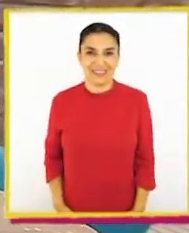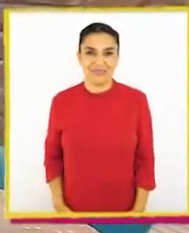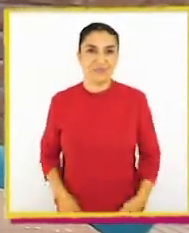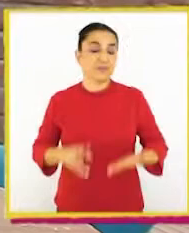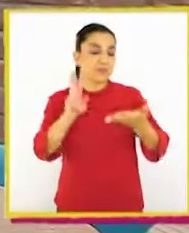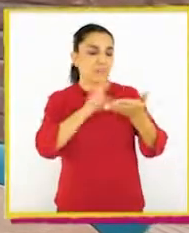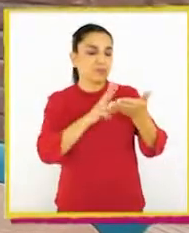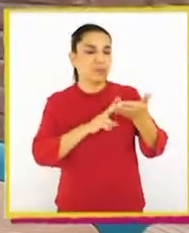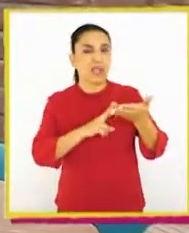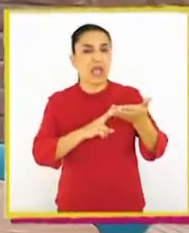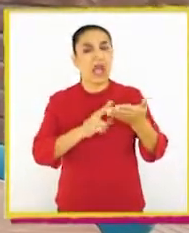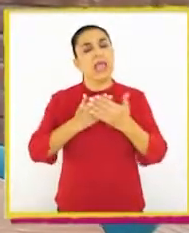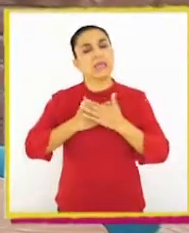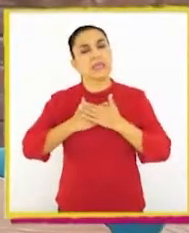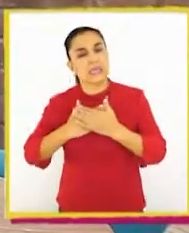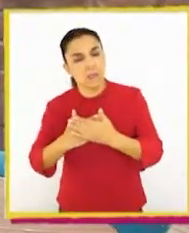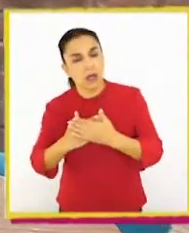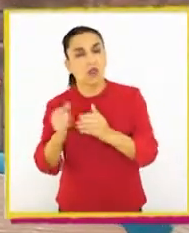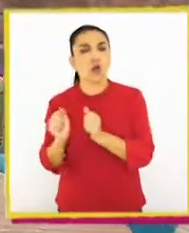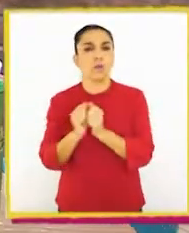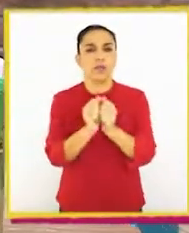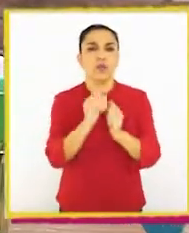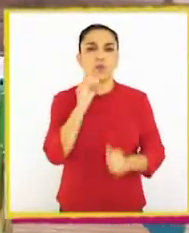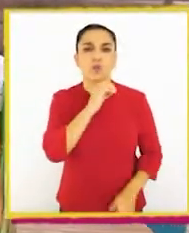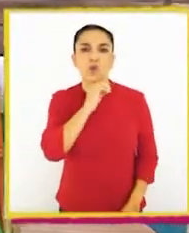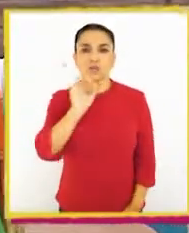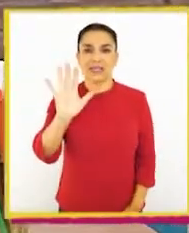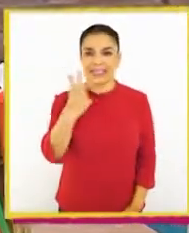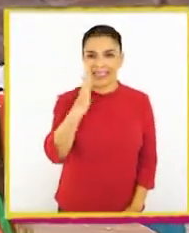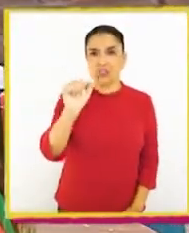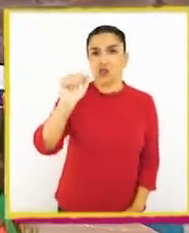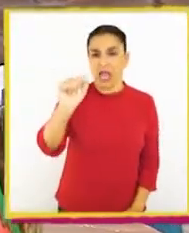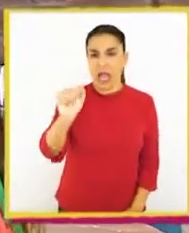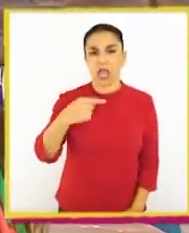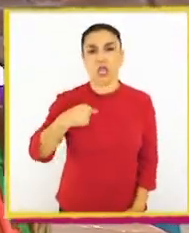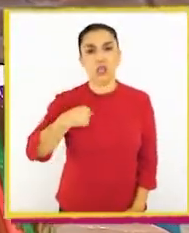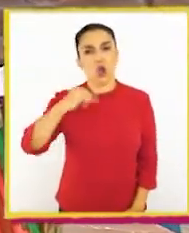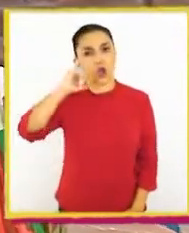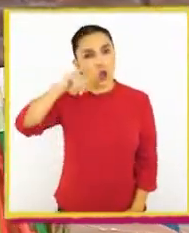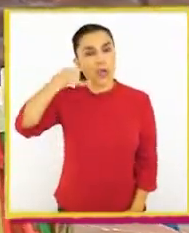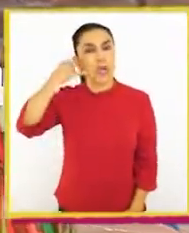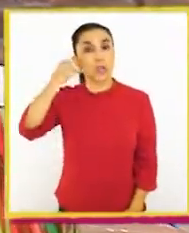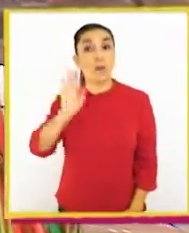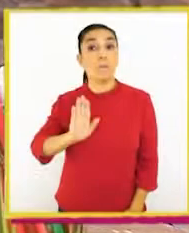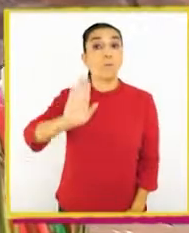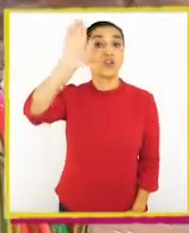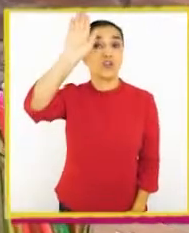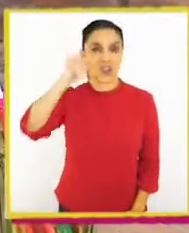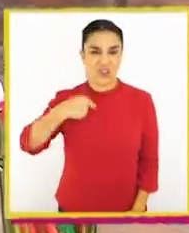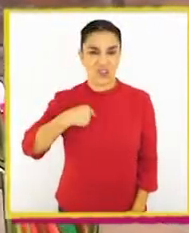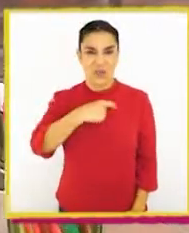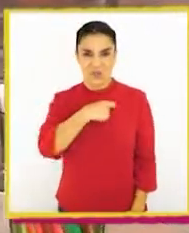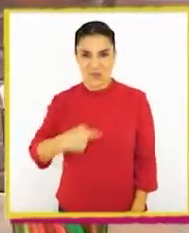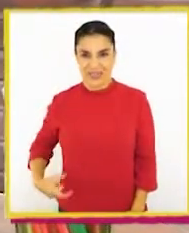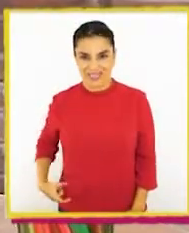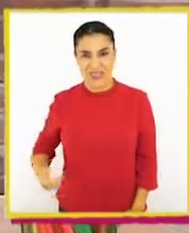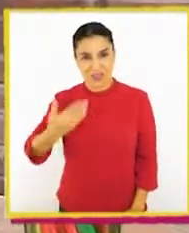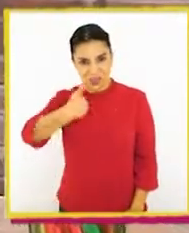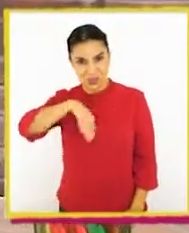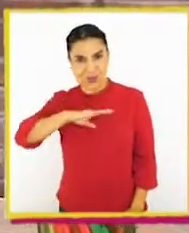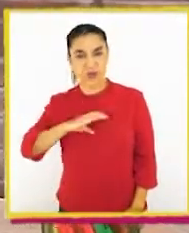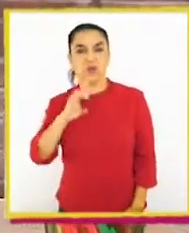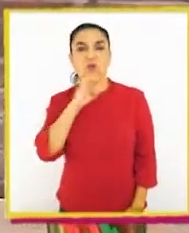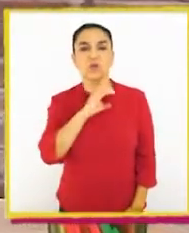Estimados compañeros del curso Quinto A, soy Joaquín y me estoy postulando para ser presidente de nuestro curso.